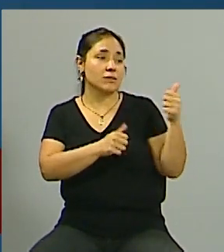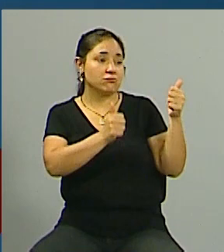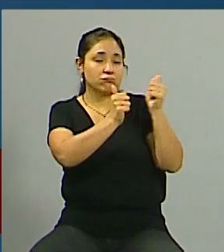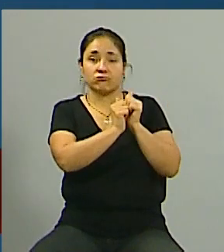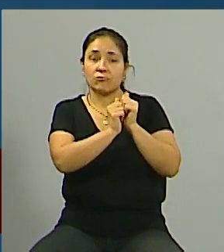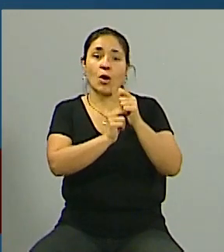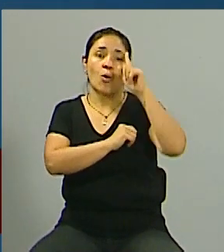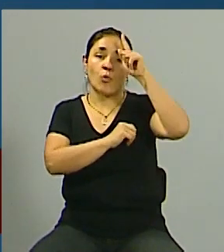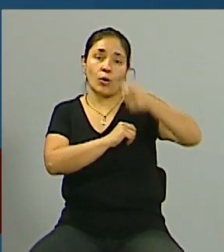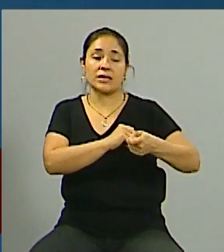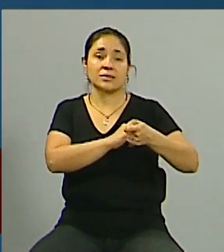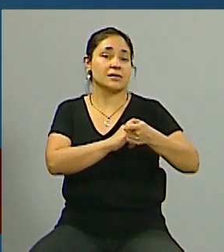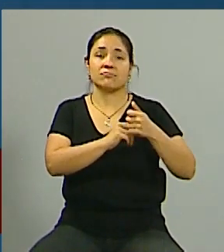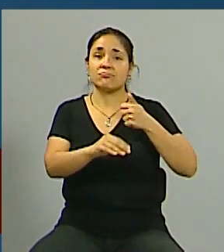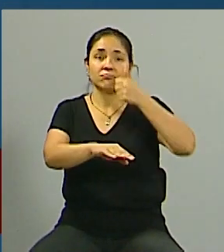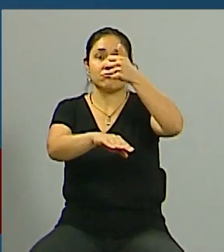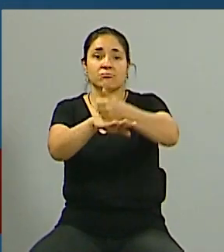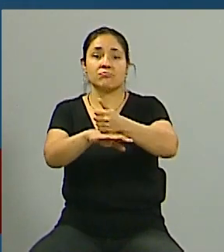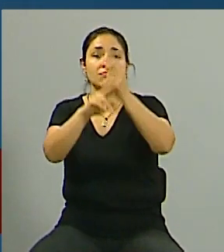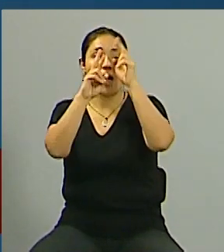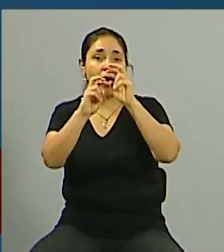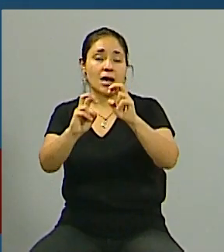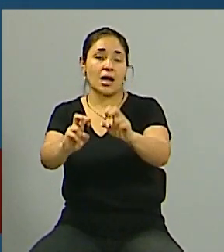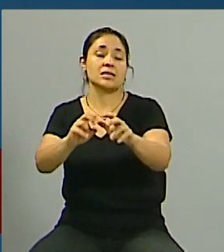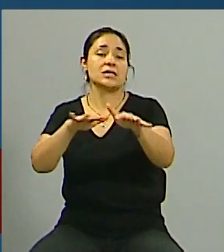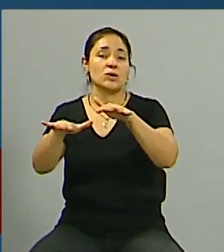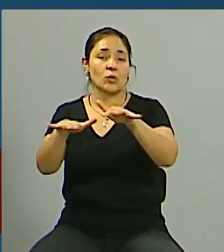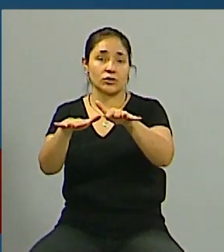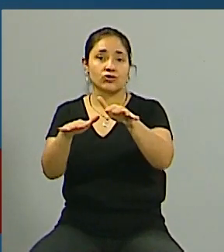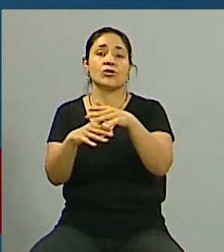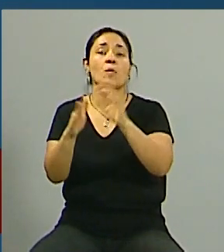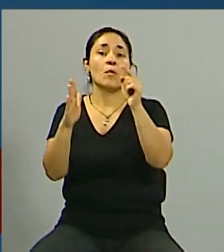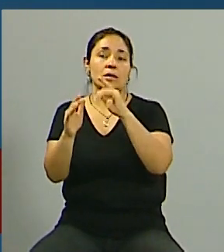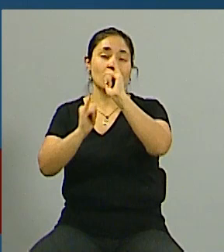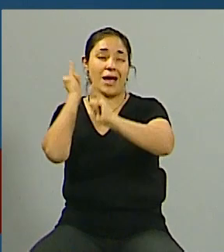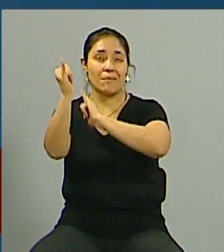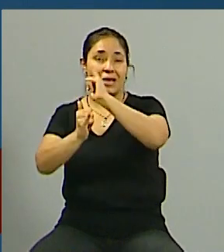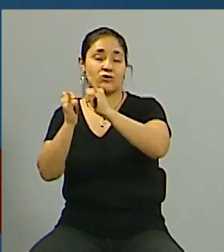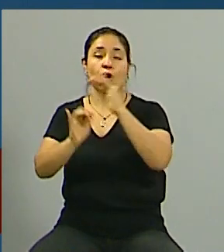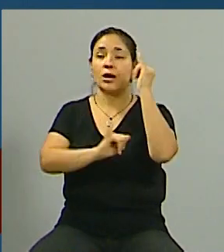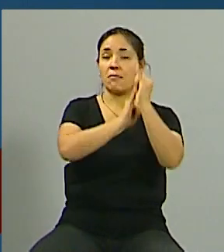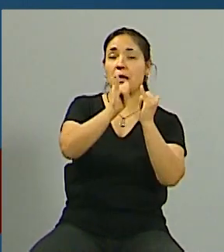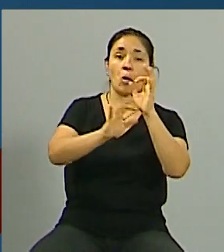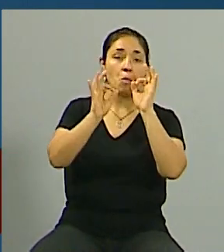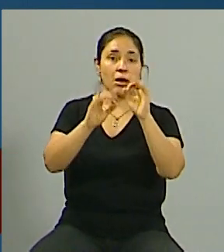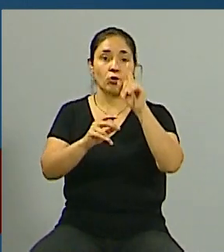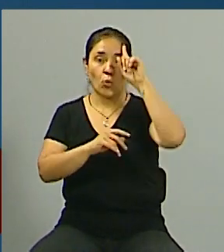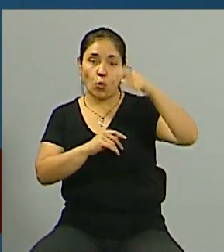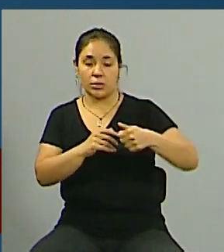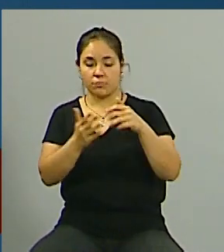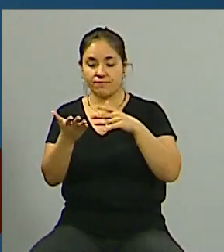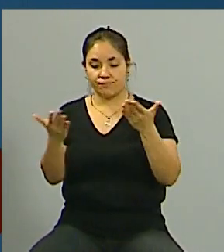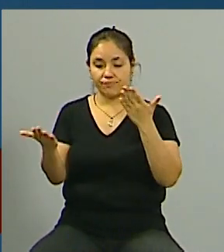ante un juzgado un juez que evalúe la situación o los planteamientos que le hagamos cada una de las partes y él